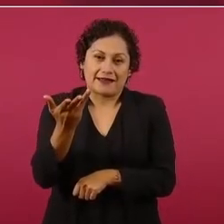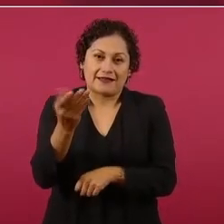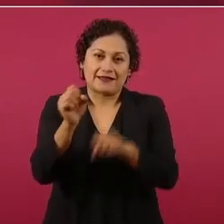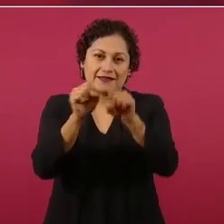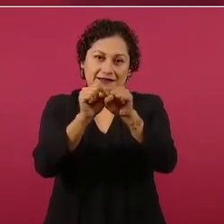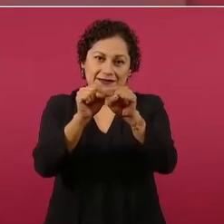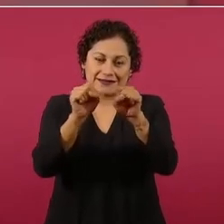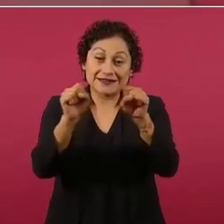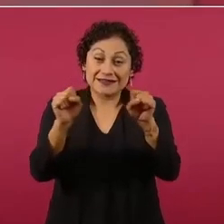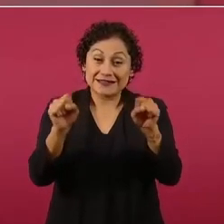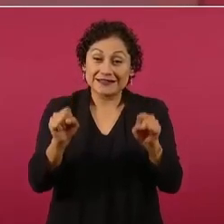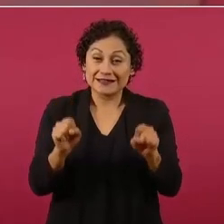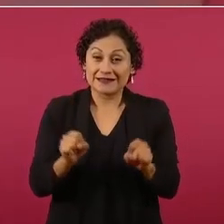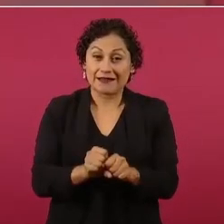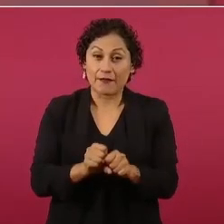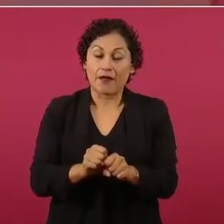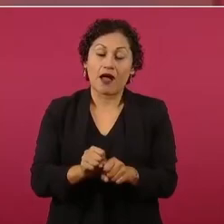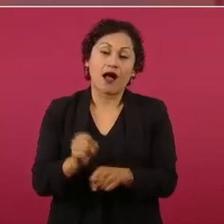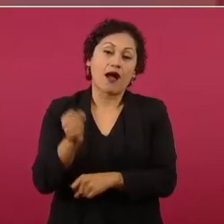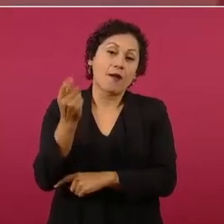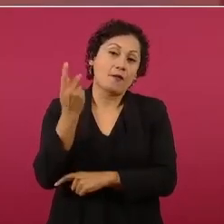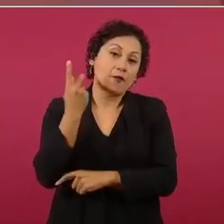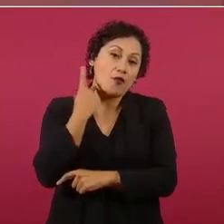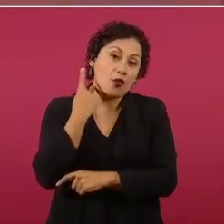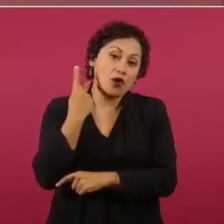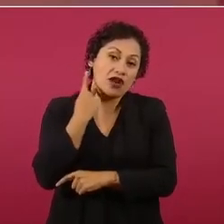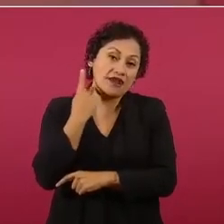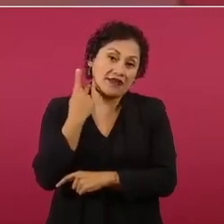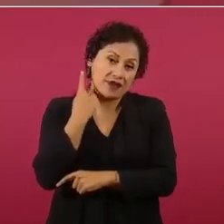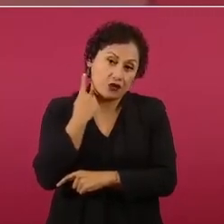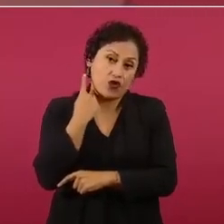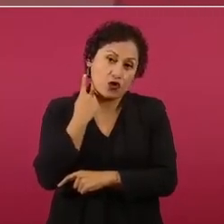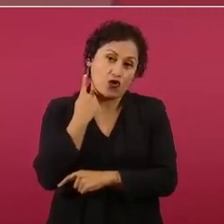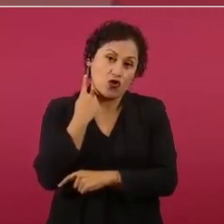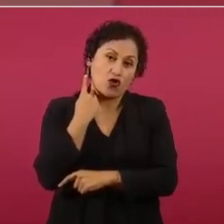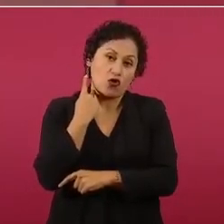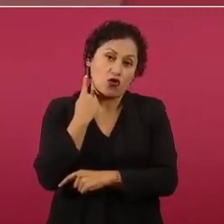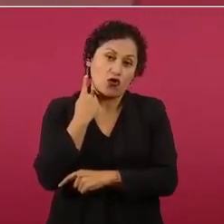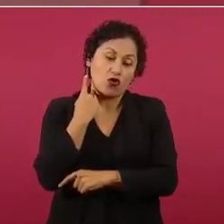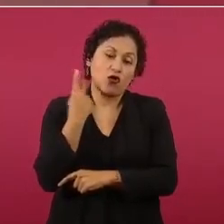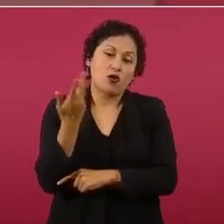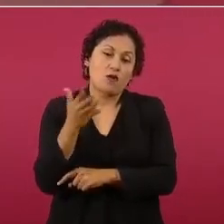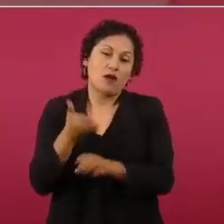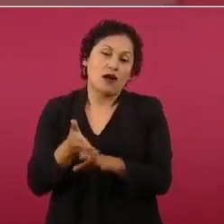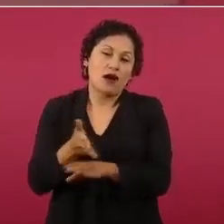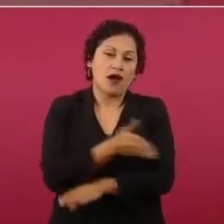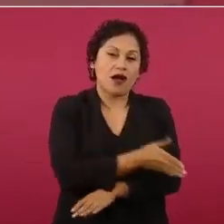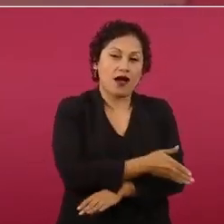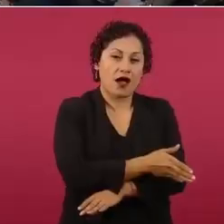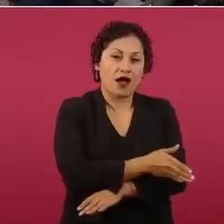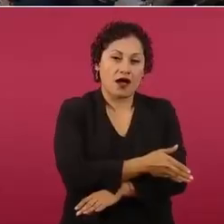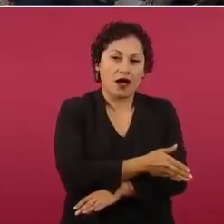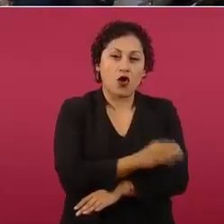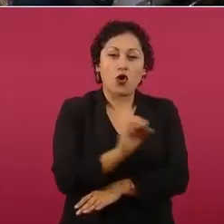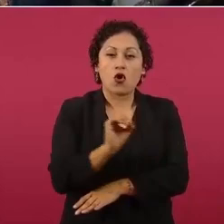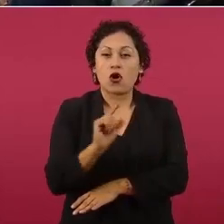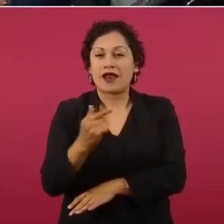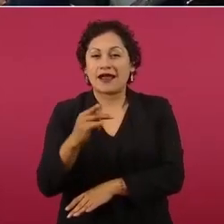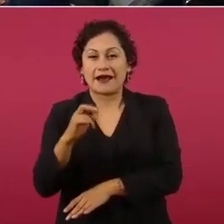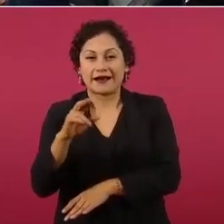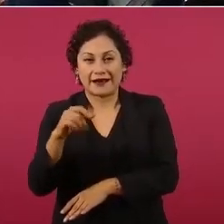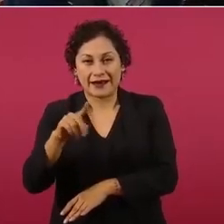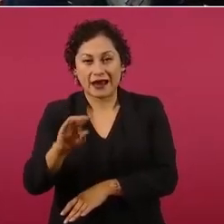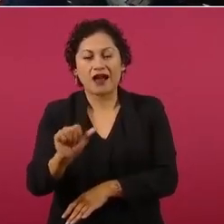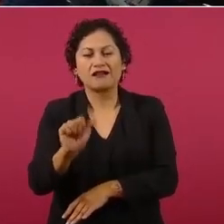muy parecido a la oligarquía, al